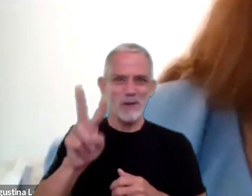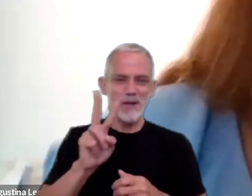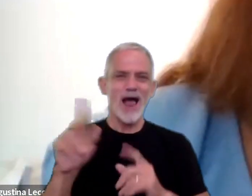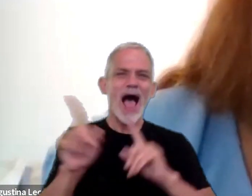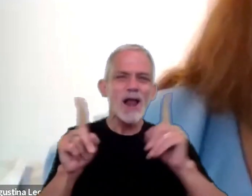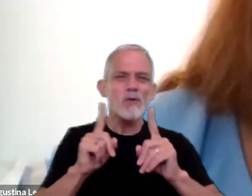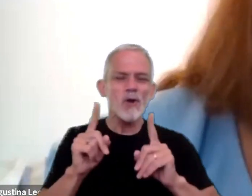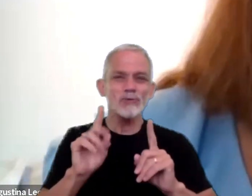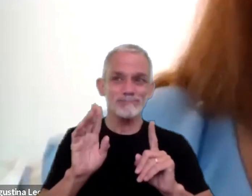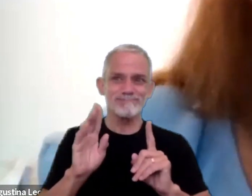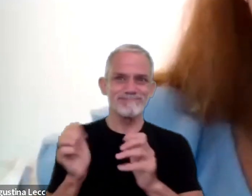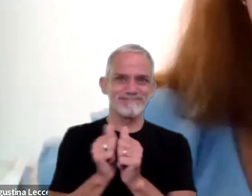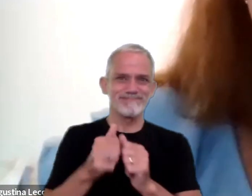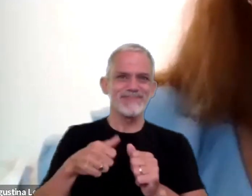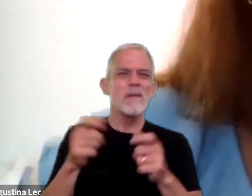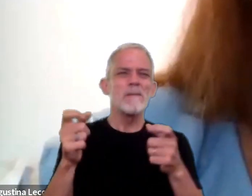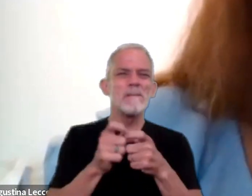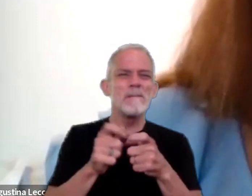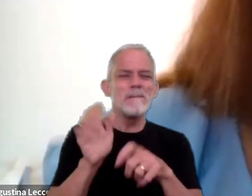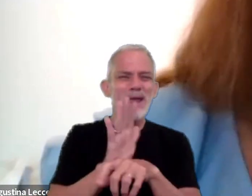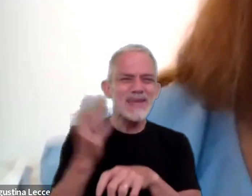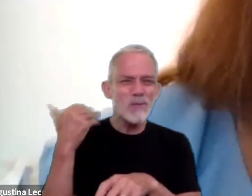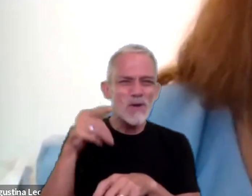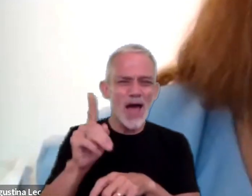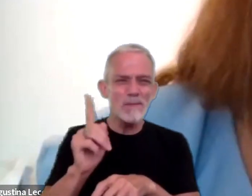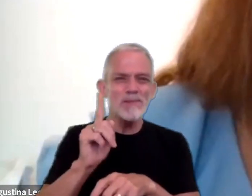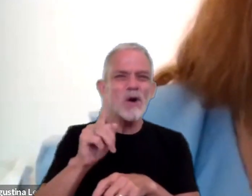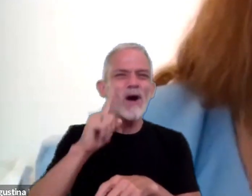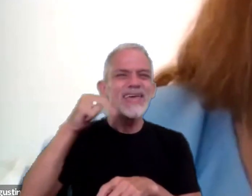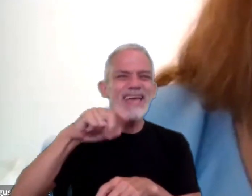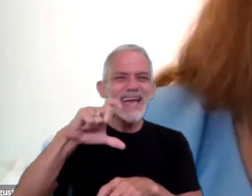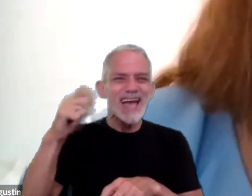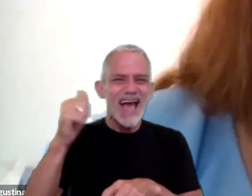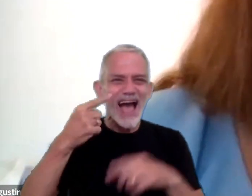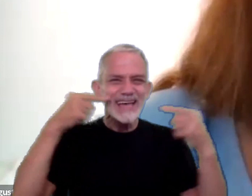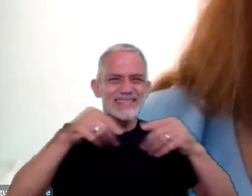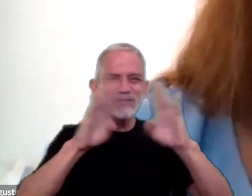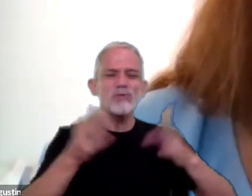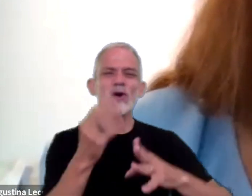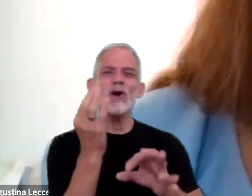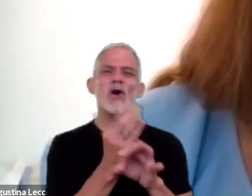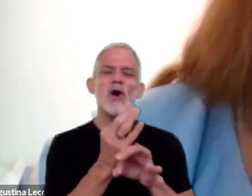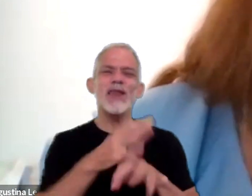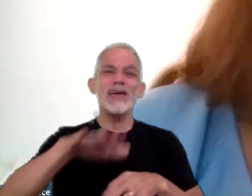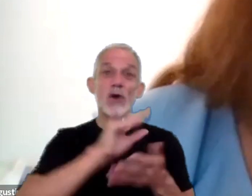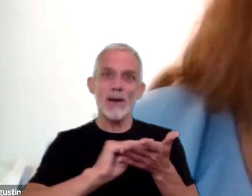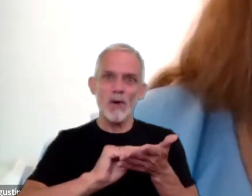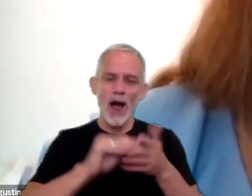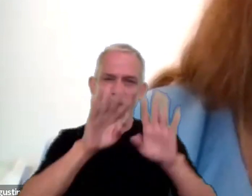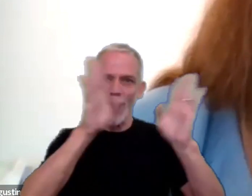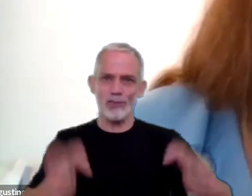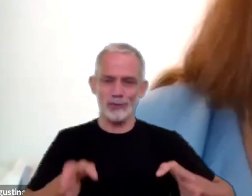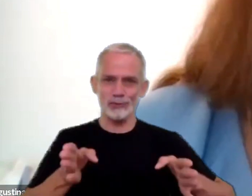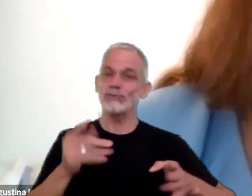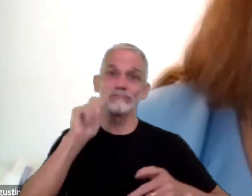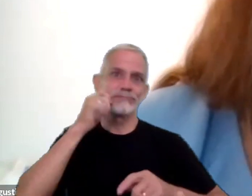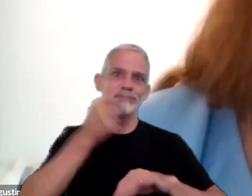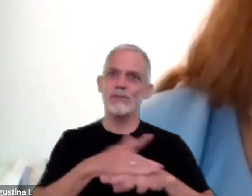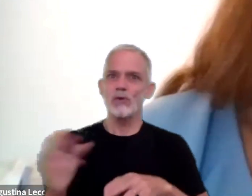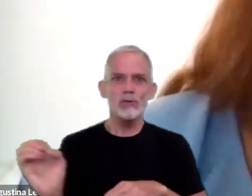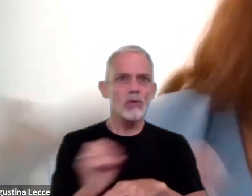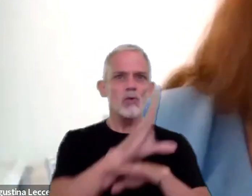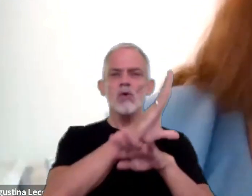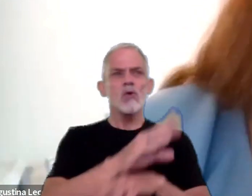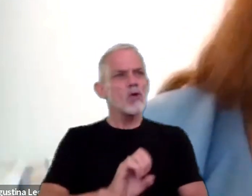acompañaron también en la película que hicimos la otra vez junto al Inca, en el Colegio de Abogados de Capital Federal, que fue algo hermoso, todos muy